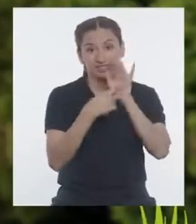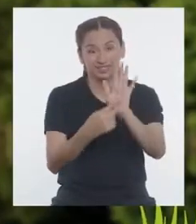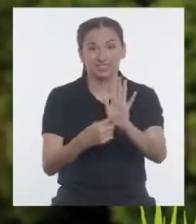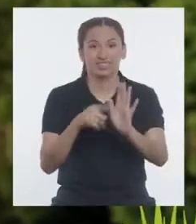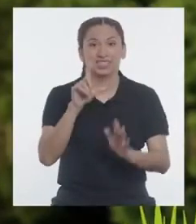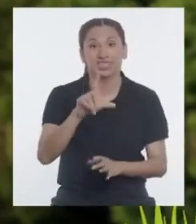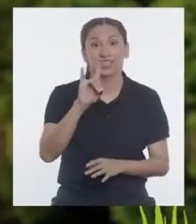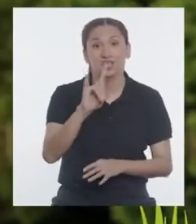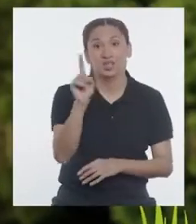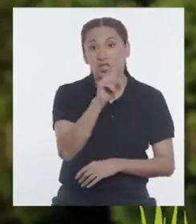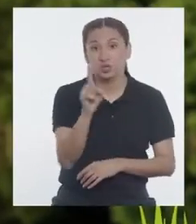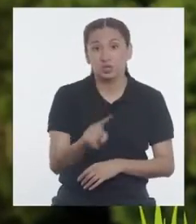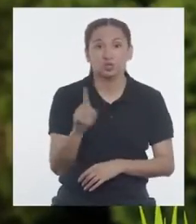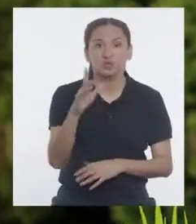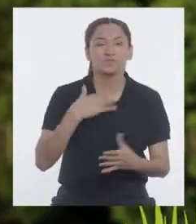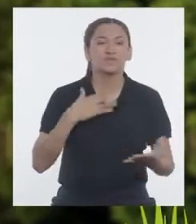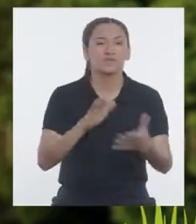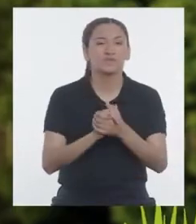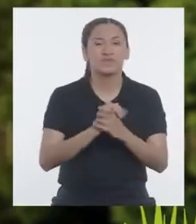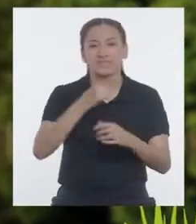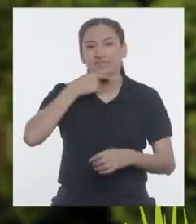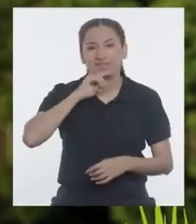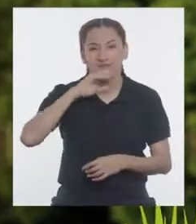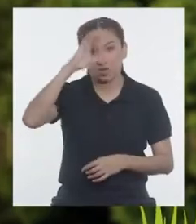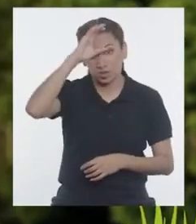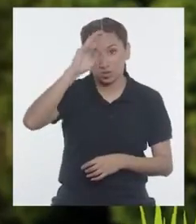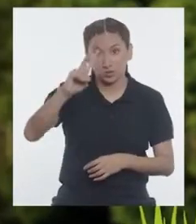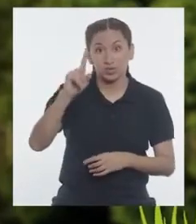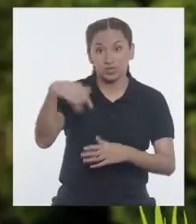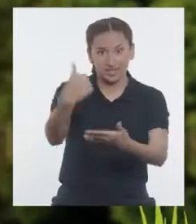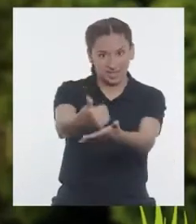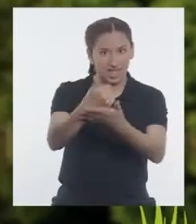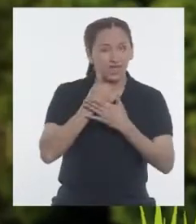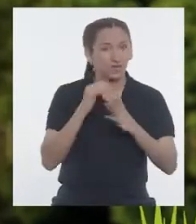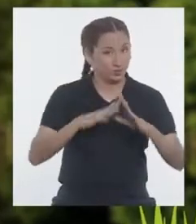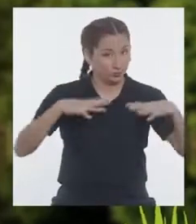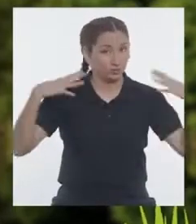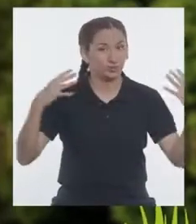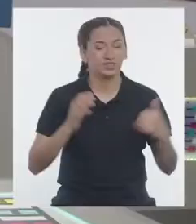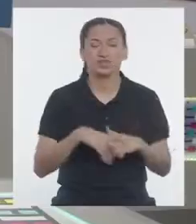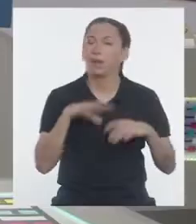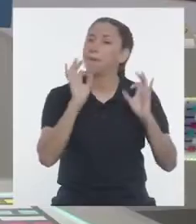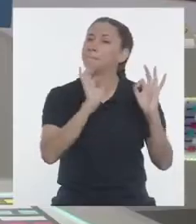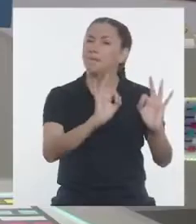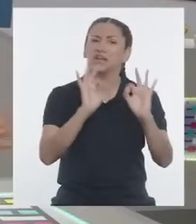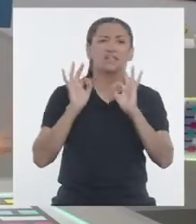presentarte a Luz, mi amiga del Cusco, quien de hecho nos ayudará mucho.